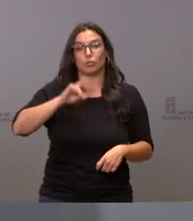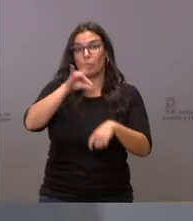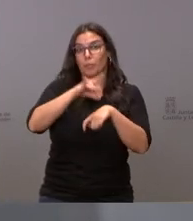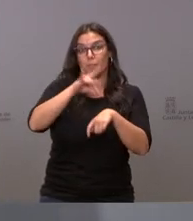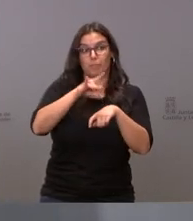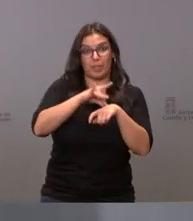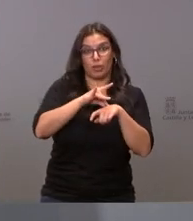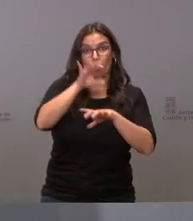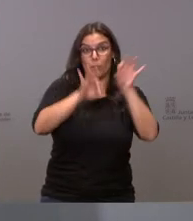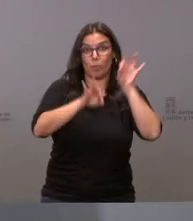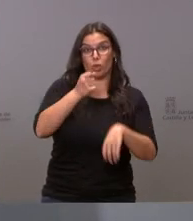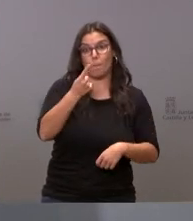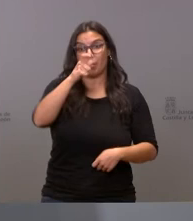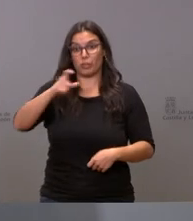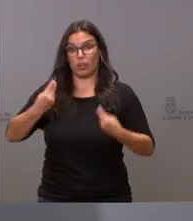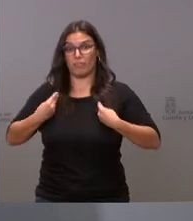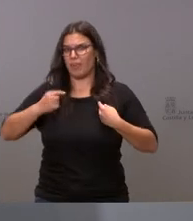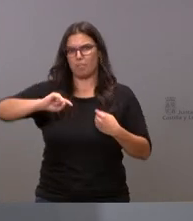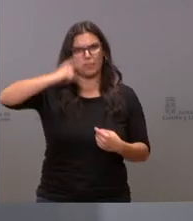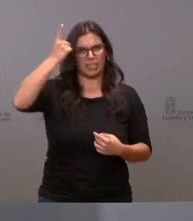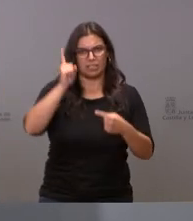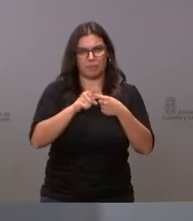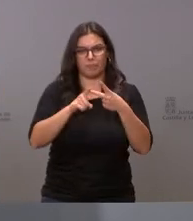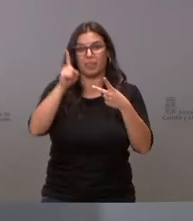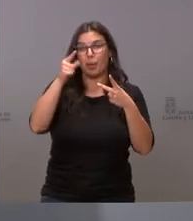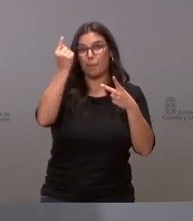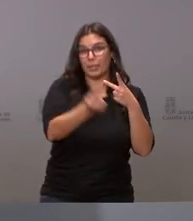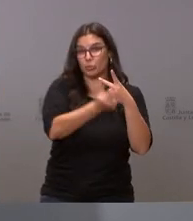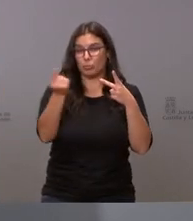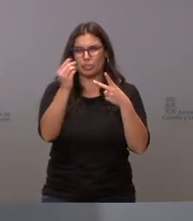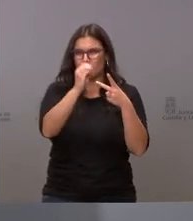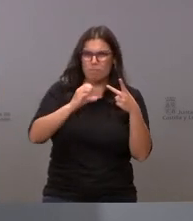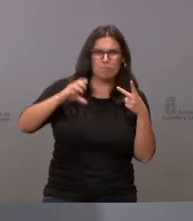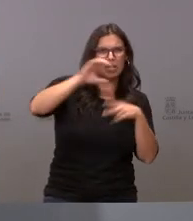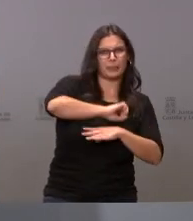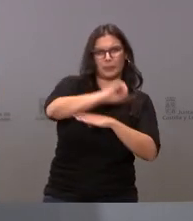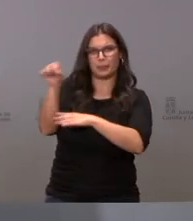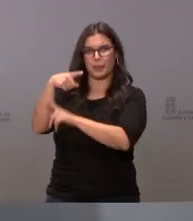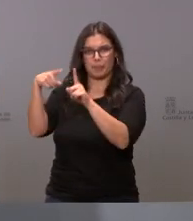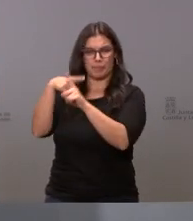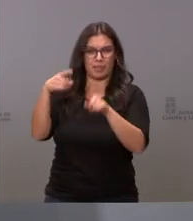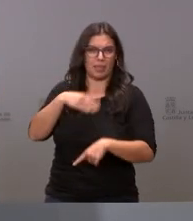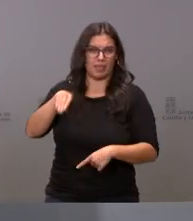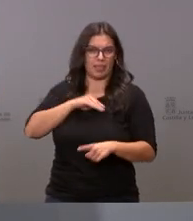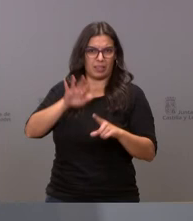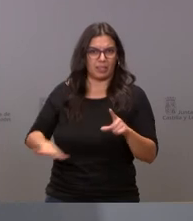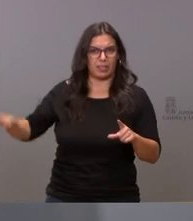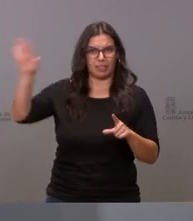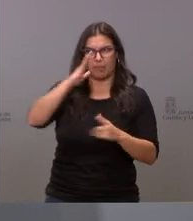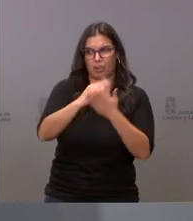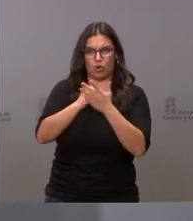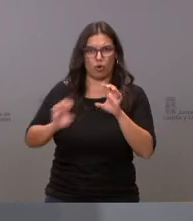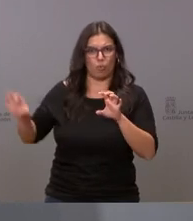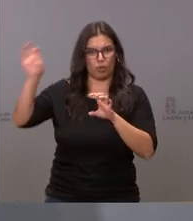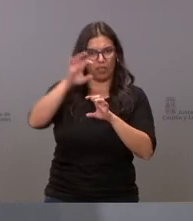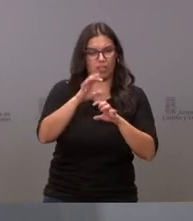por mil habitantes que destina un presupuesto muy superior a la media del conjunto de las comunidades